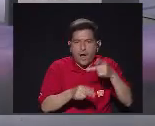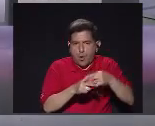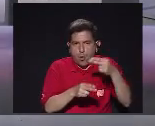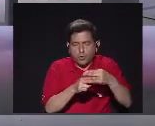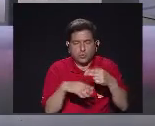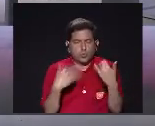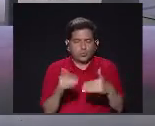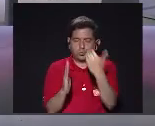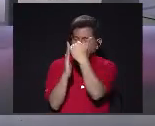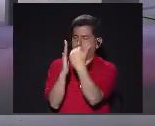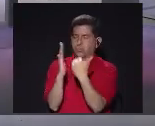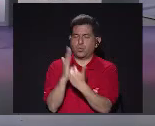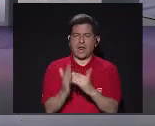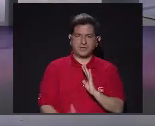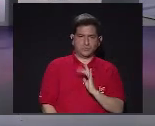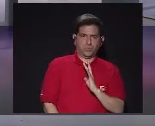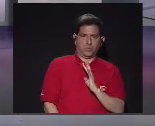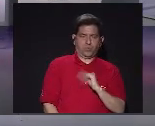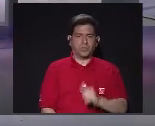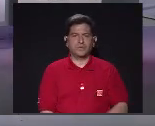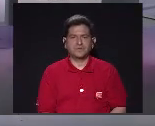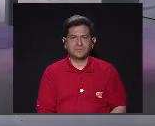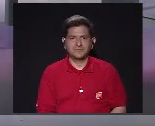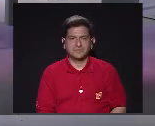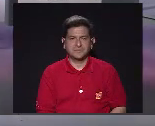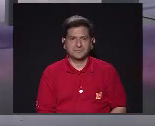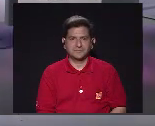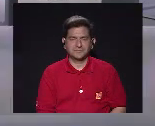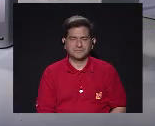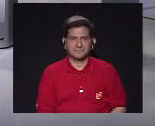Realmente una lista De lujo Y para